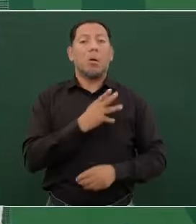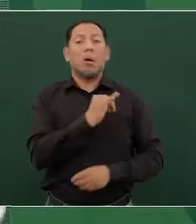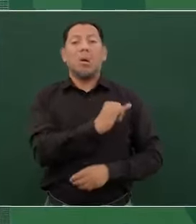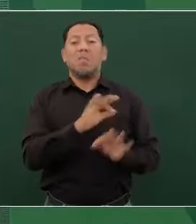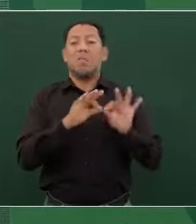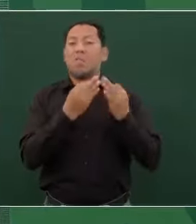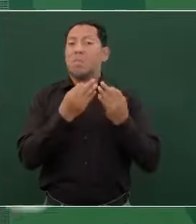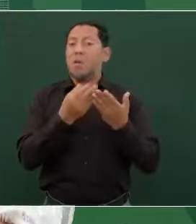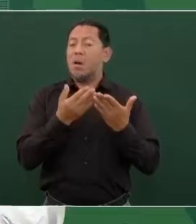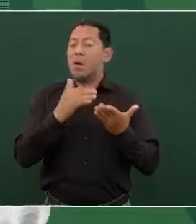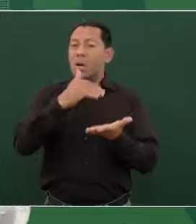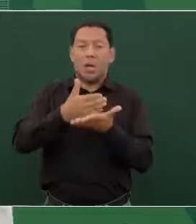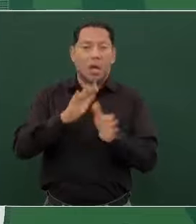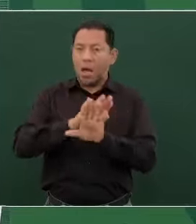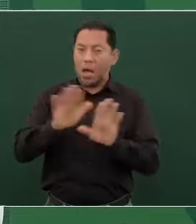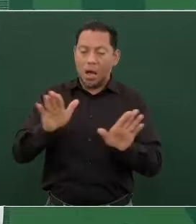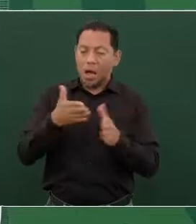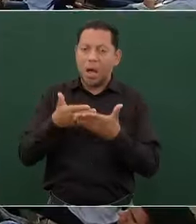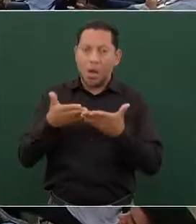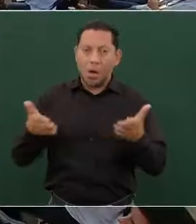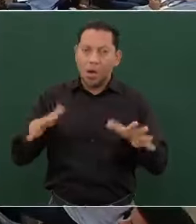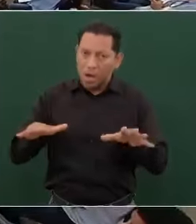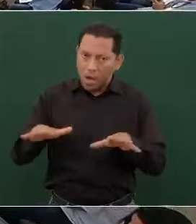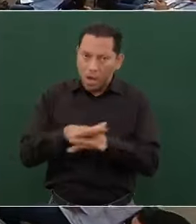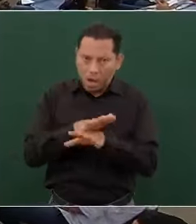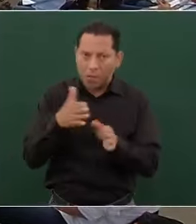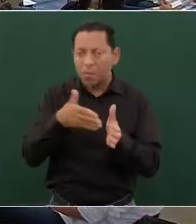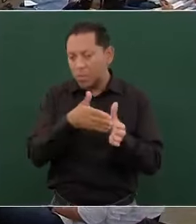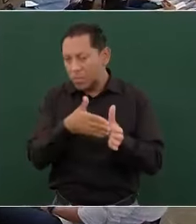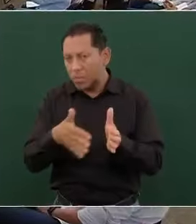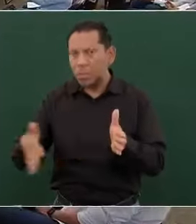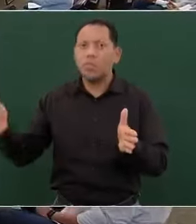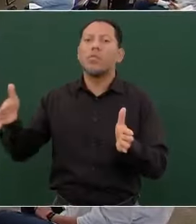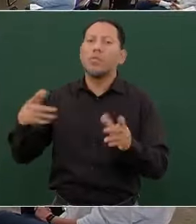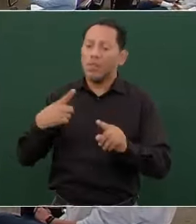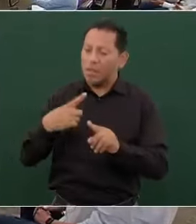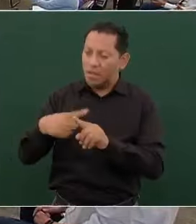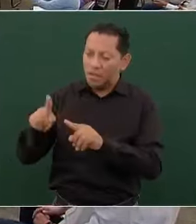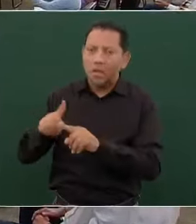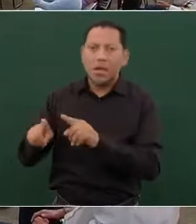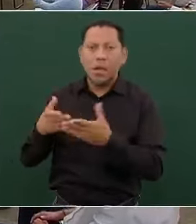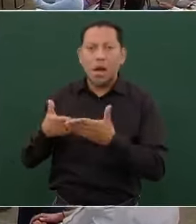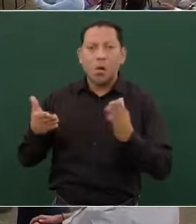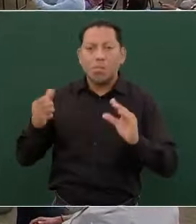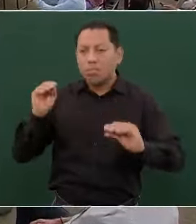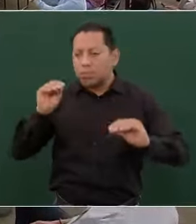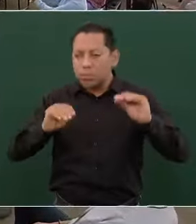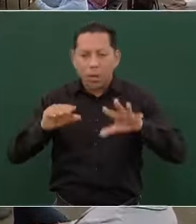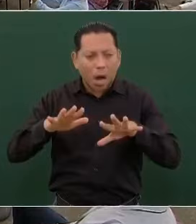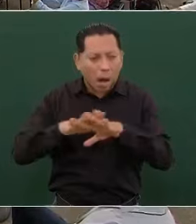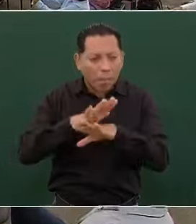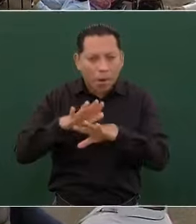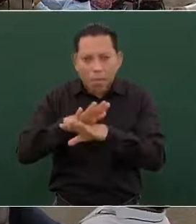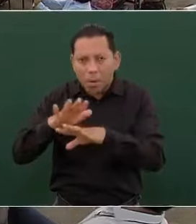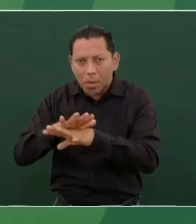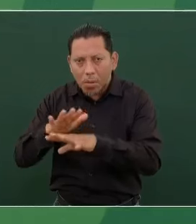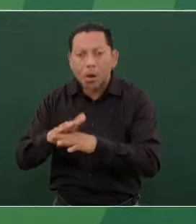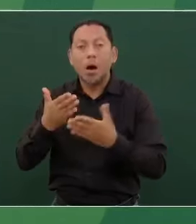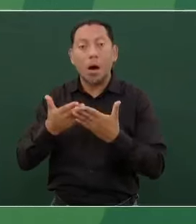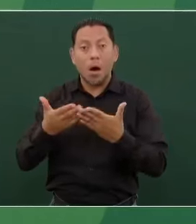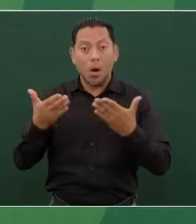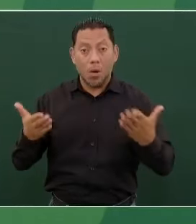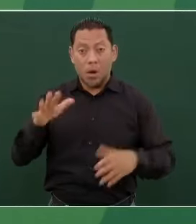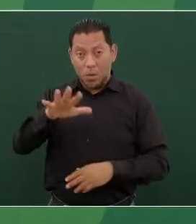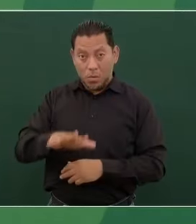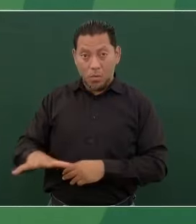Ahora ya han cambiado las cosas, hay reacomodos. Ahora el pueblo